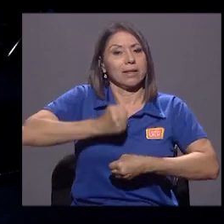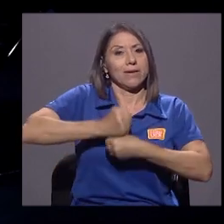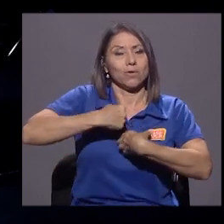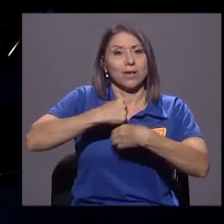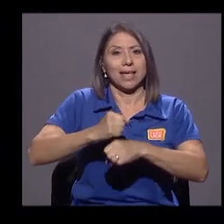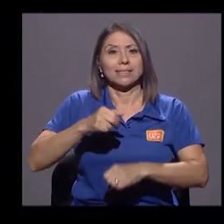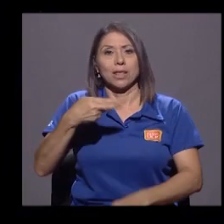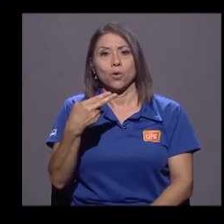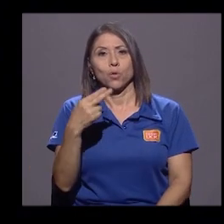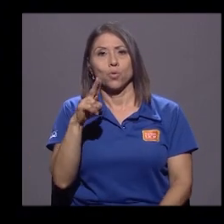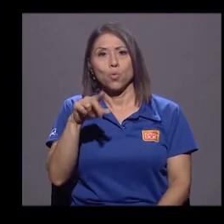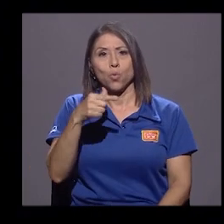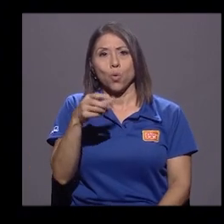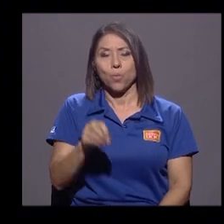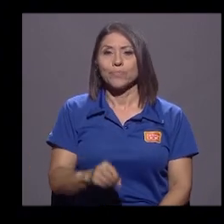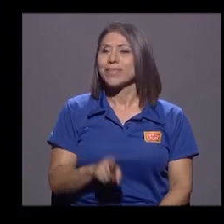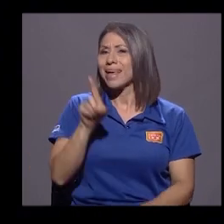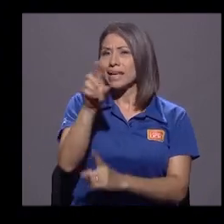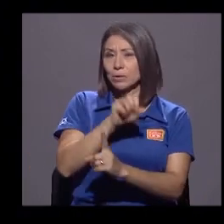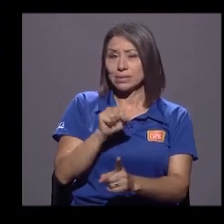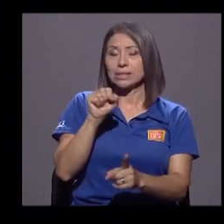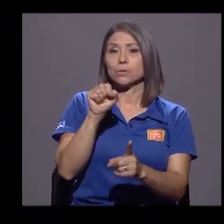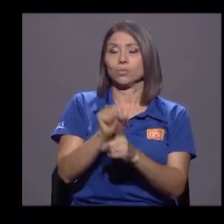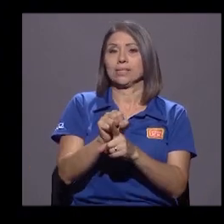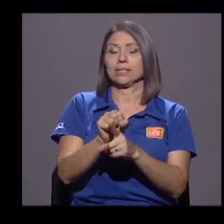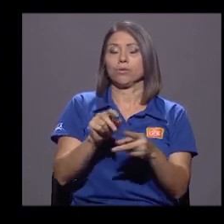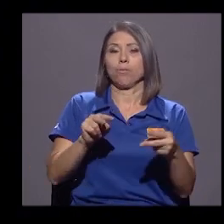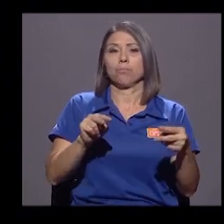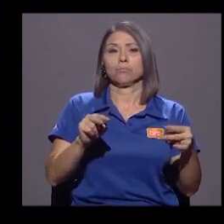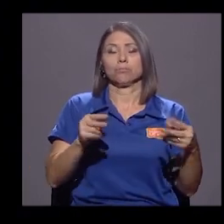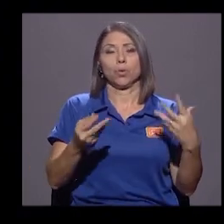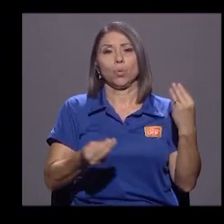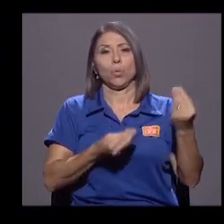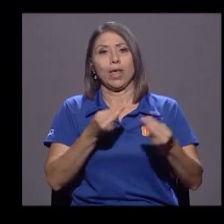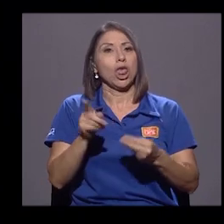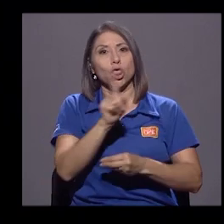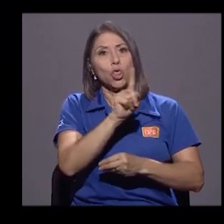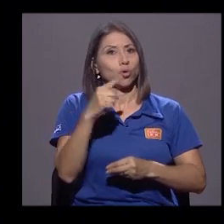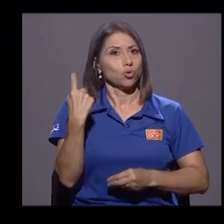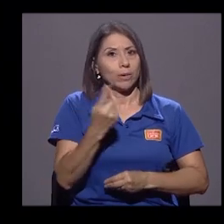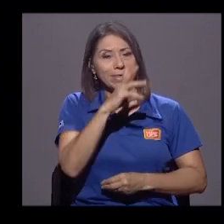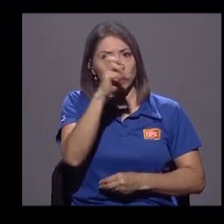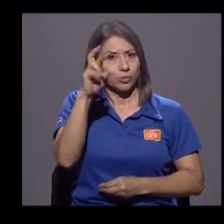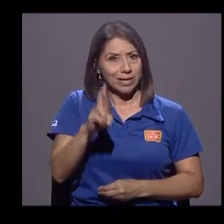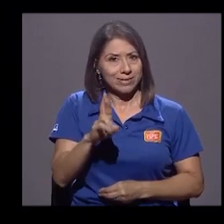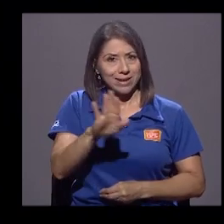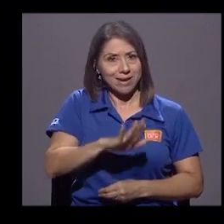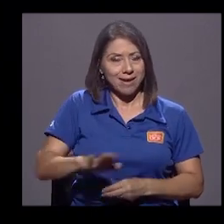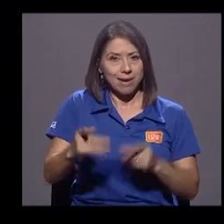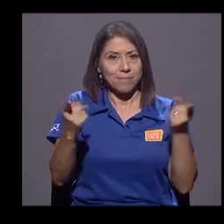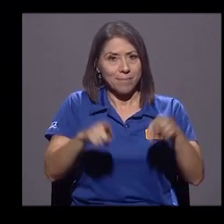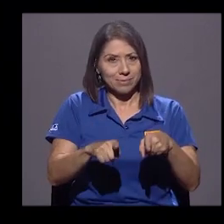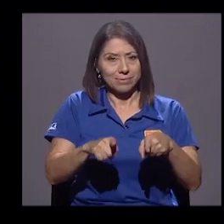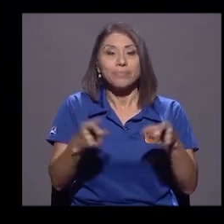Hugo? Hay un fenómeno paradójico que no es costarricense, sino que es mundial, de